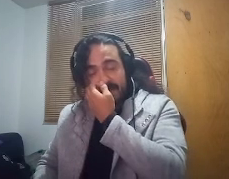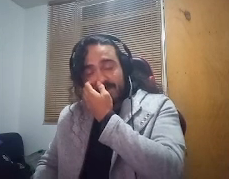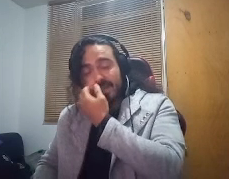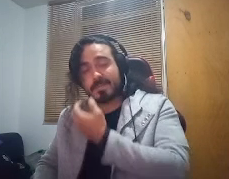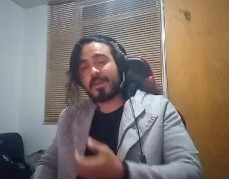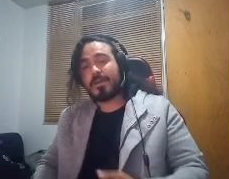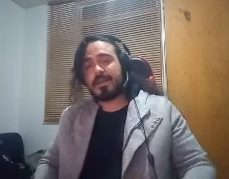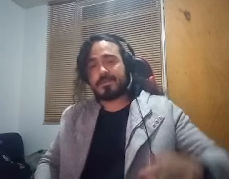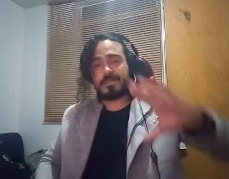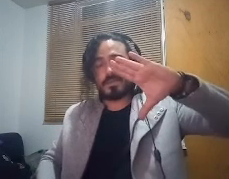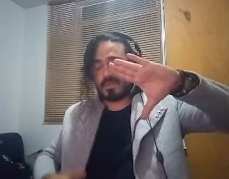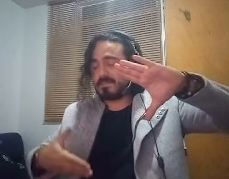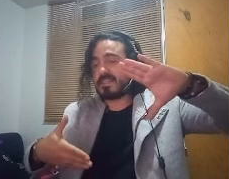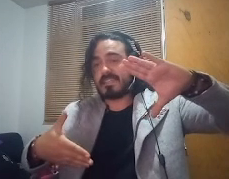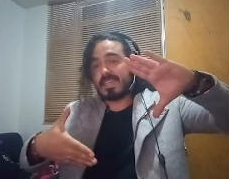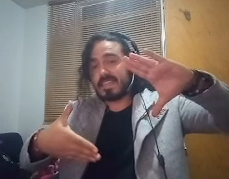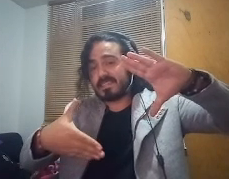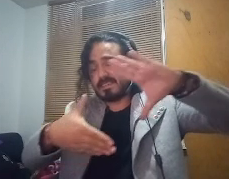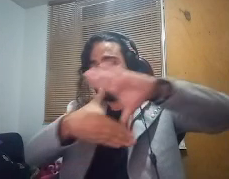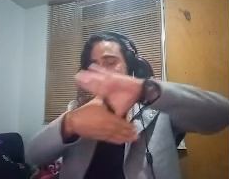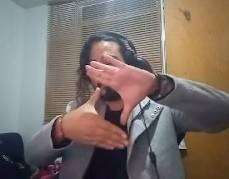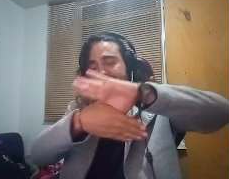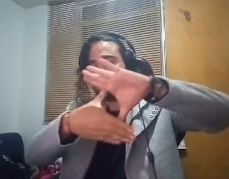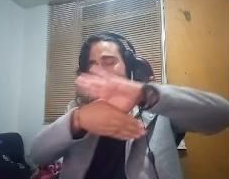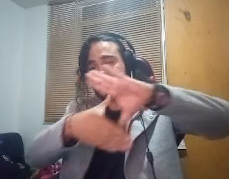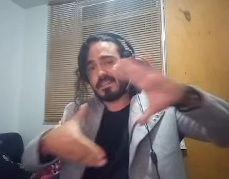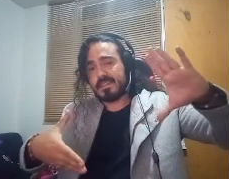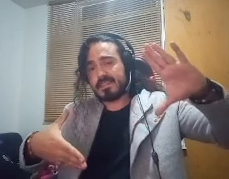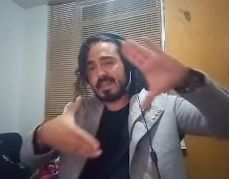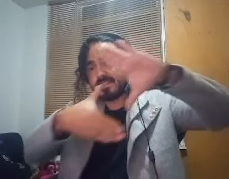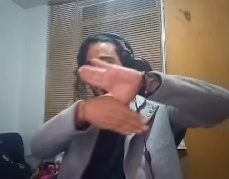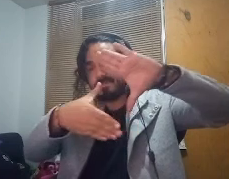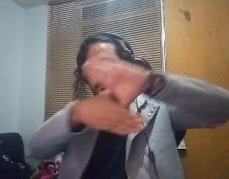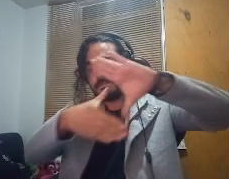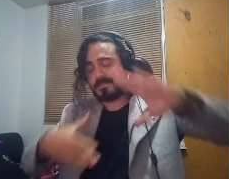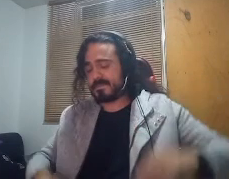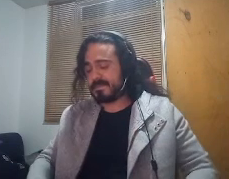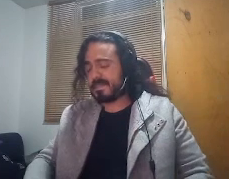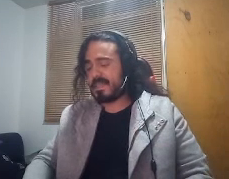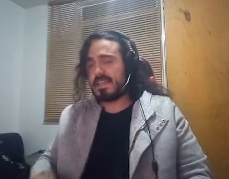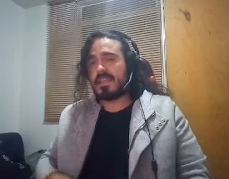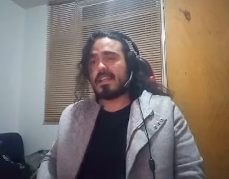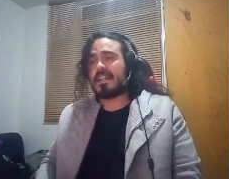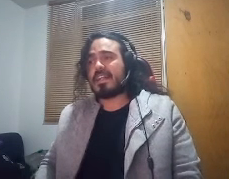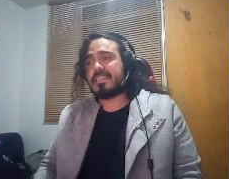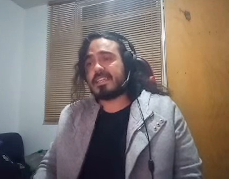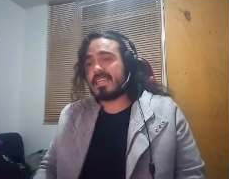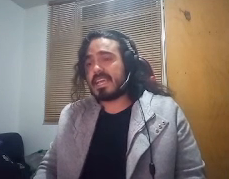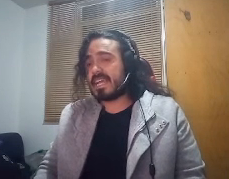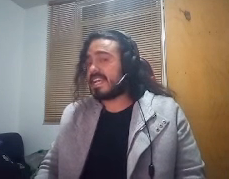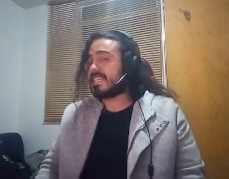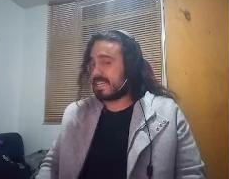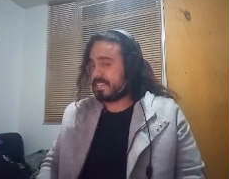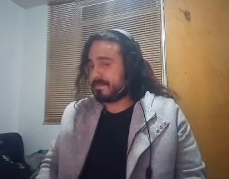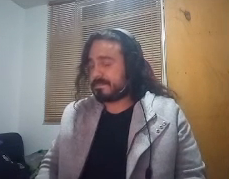tal que tengamos con x por ahora pero entonces hacemos la señal de taxi taxi la siguiente